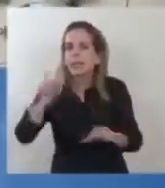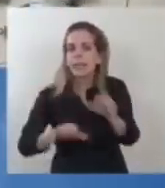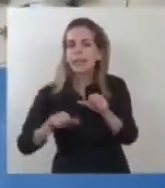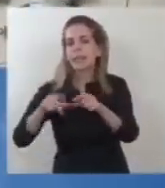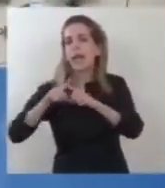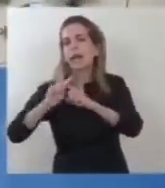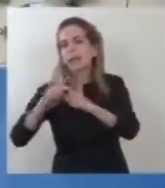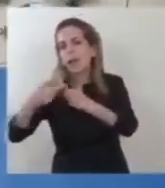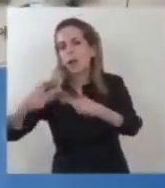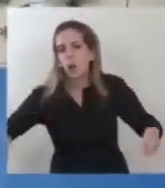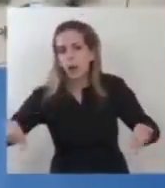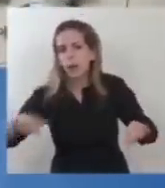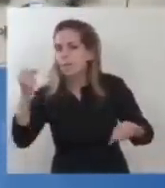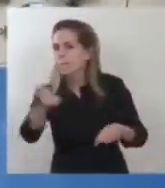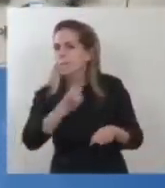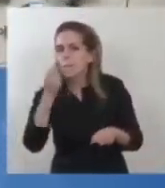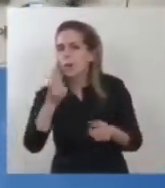tecnología.